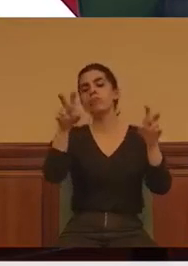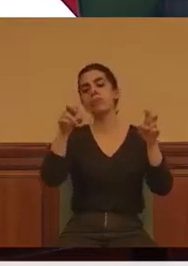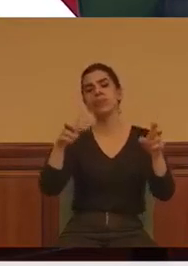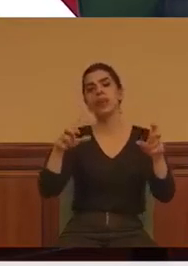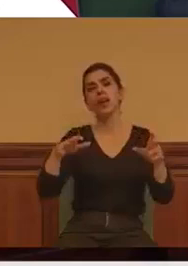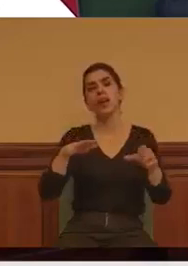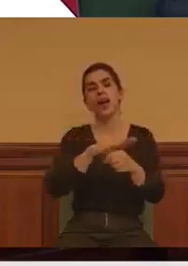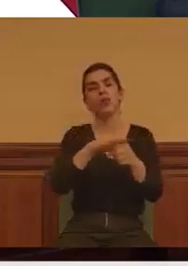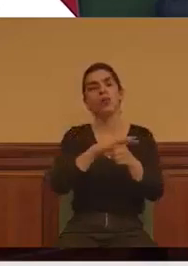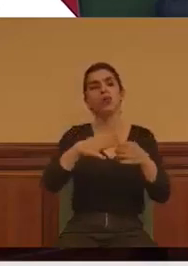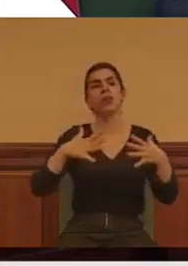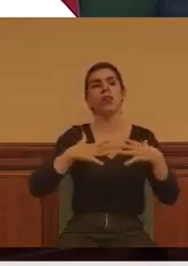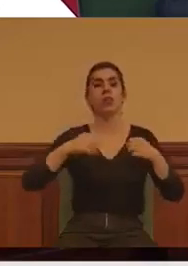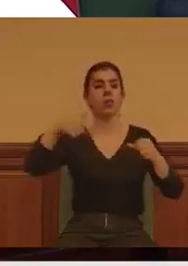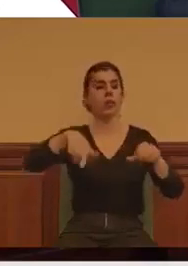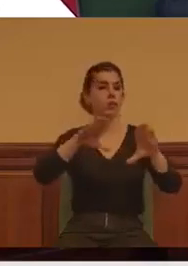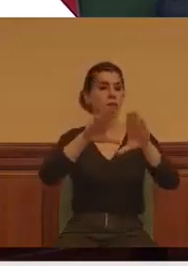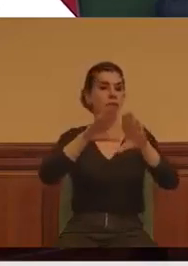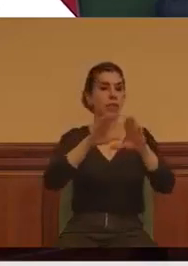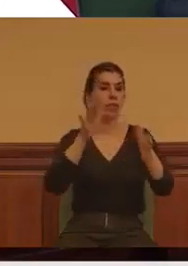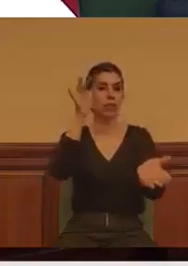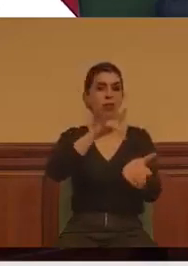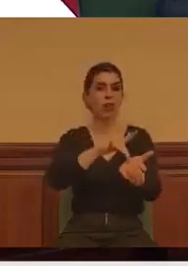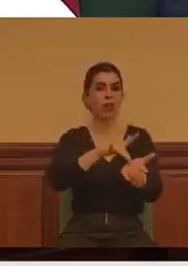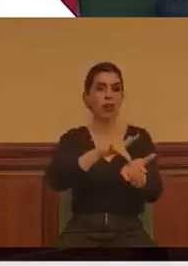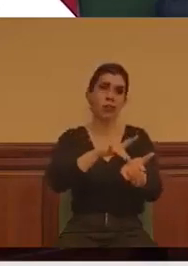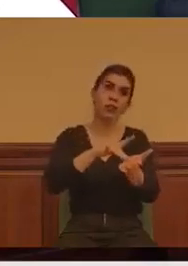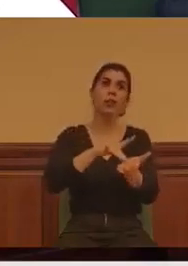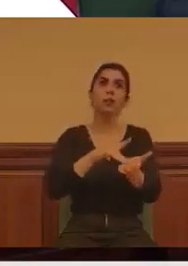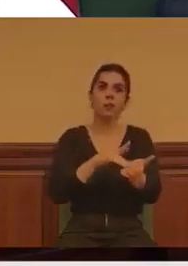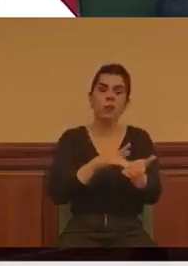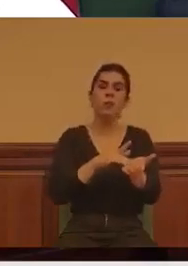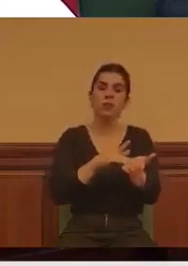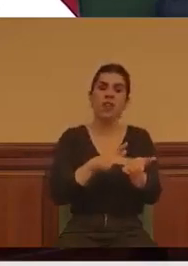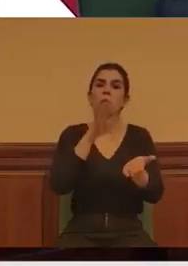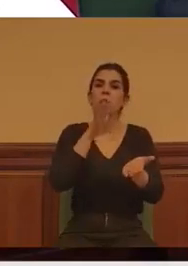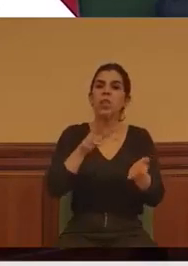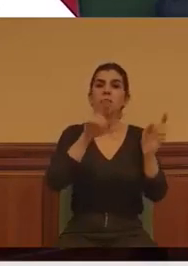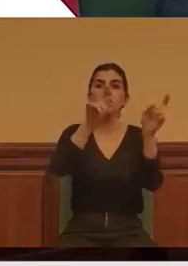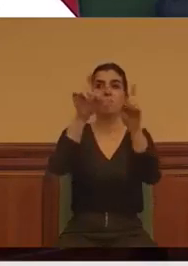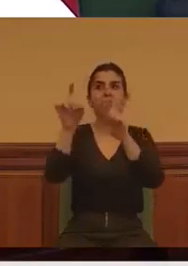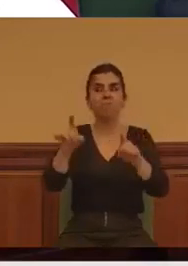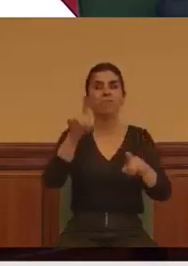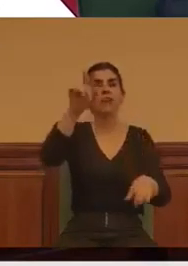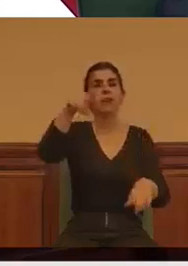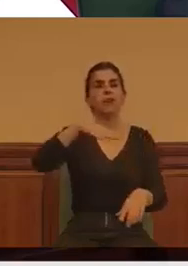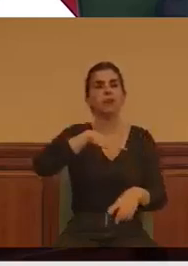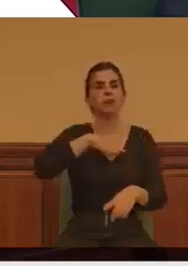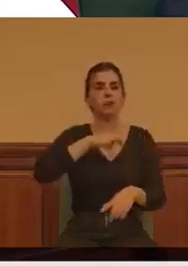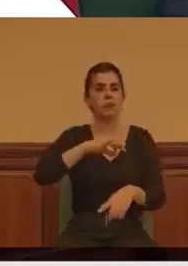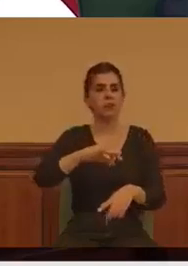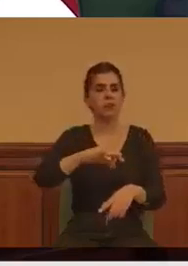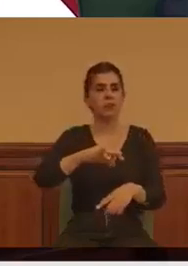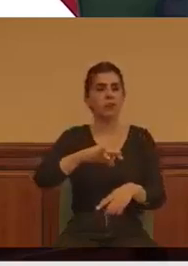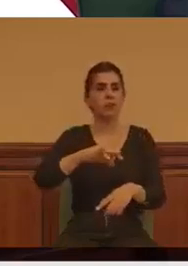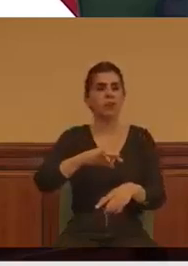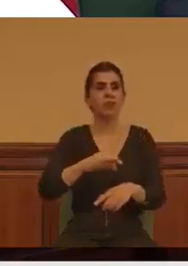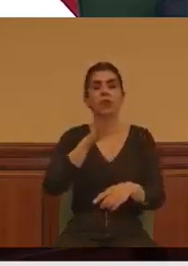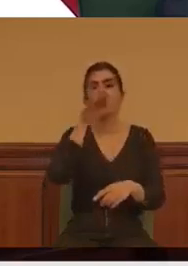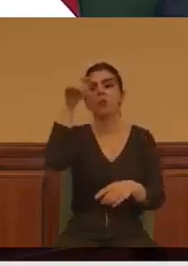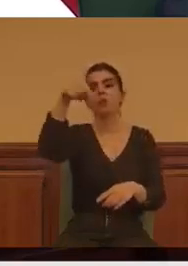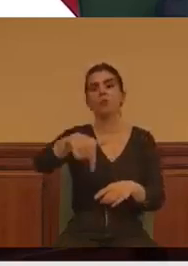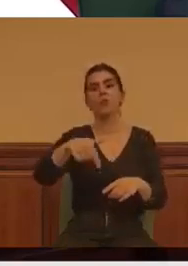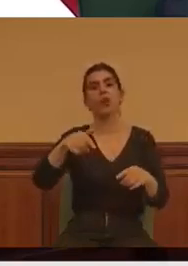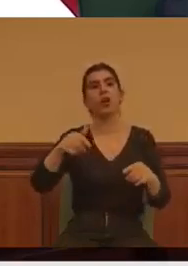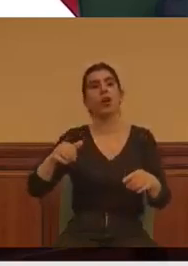Madrid puede suceder en cualquier otro punto de la región, sobre todo teniendo en cuenta que nuestros hospitales también